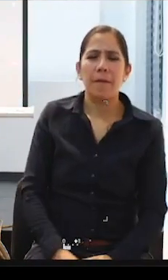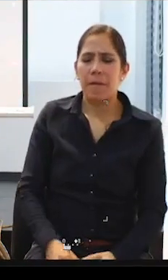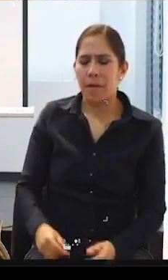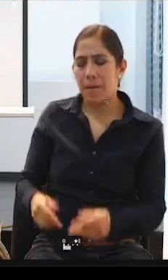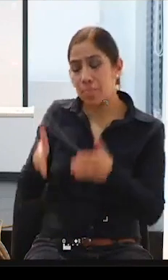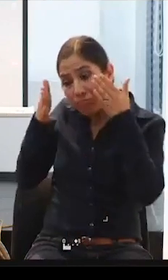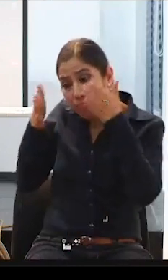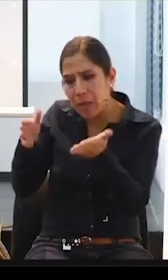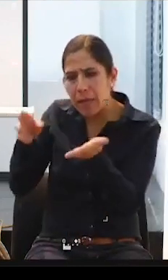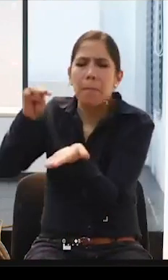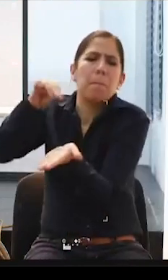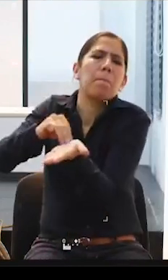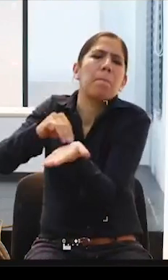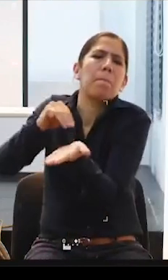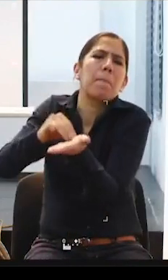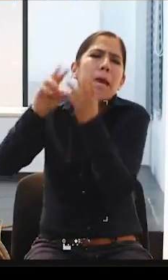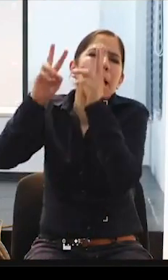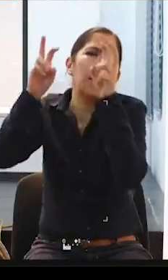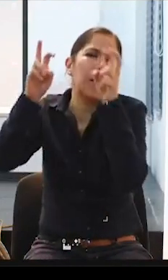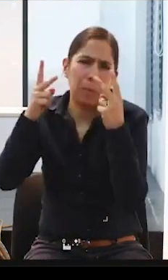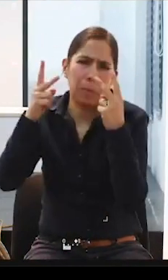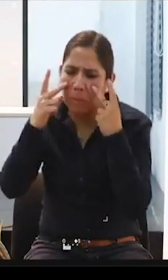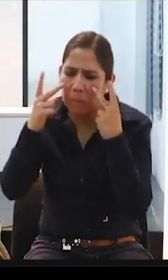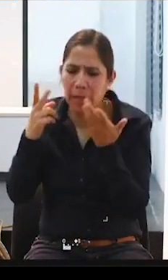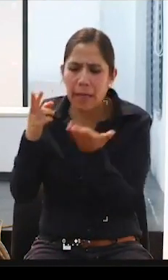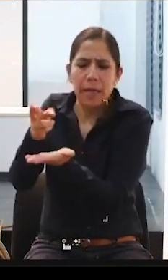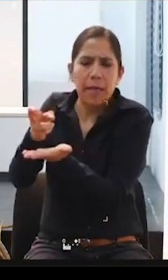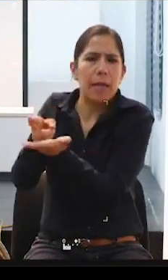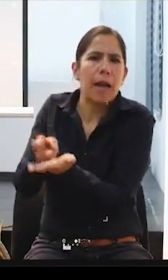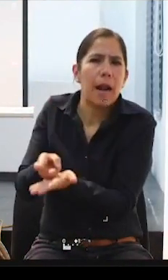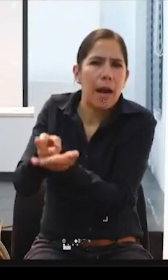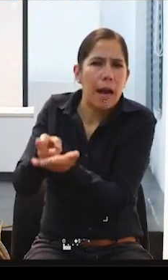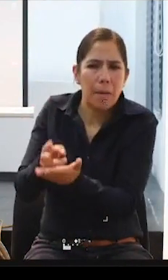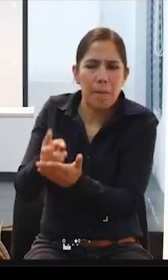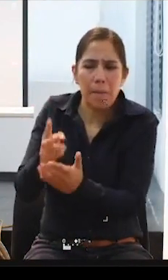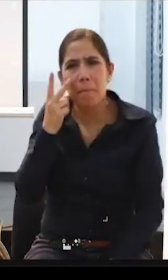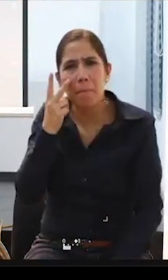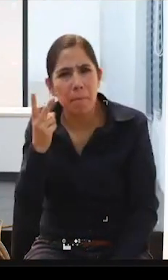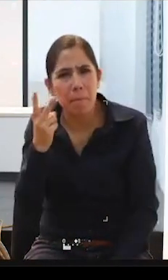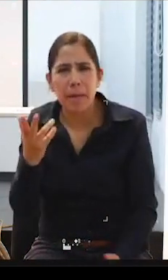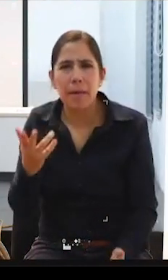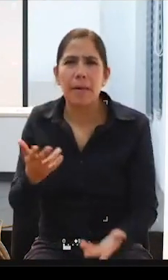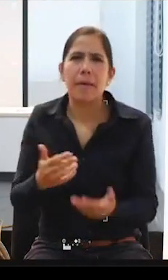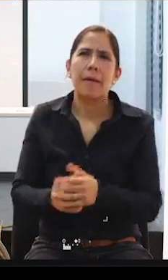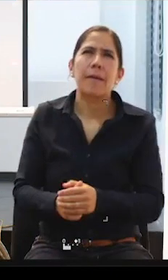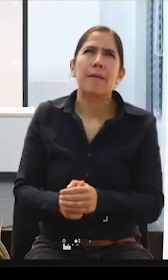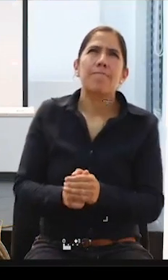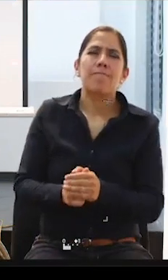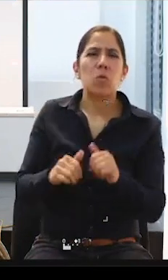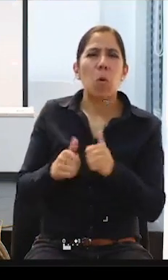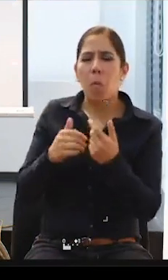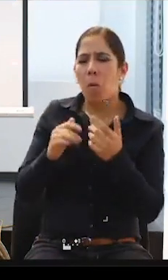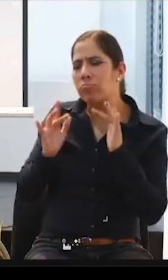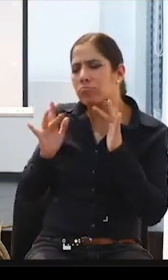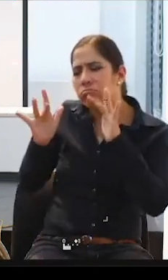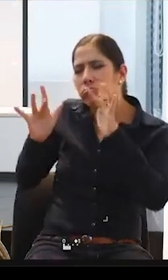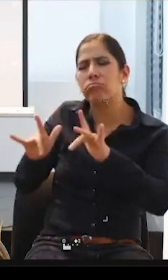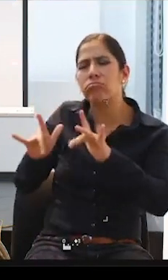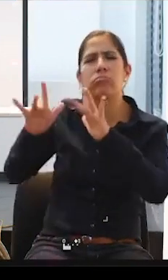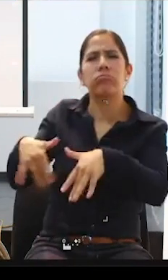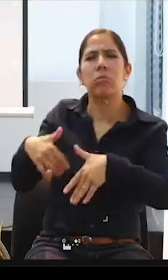rehabilitador, donde eran más, que había que, ¿verdad? Más una mirada asistencialista,